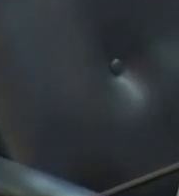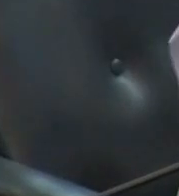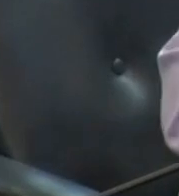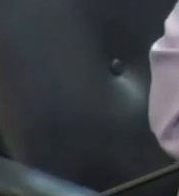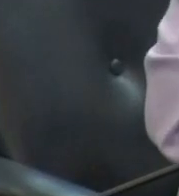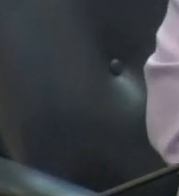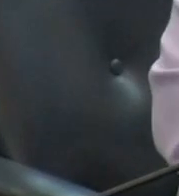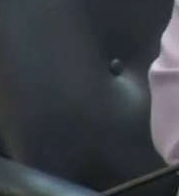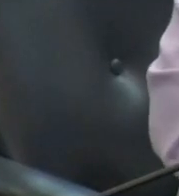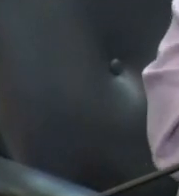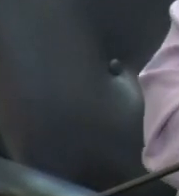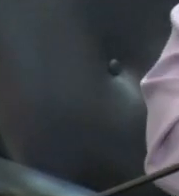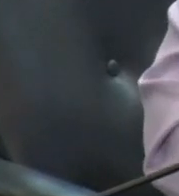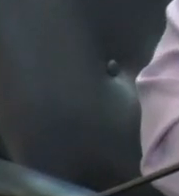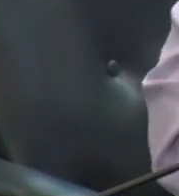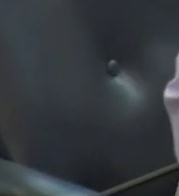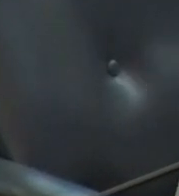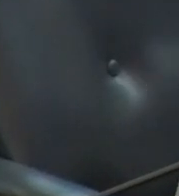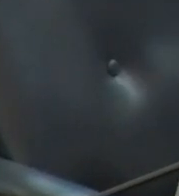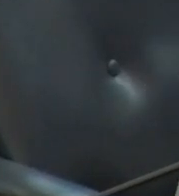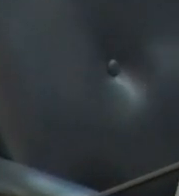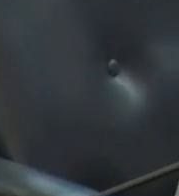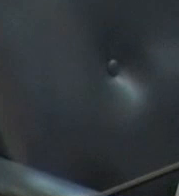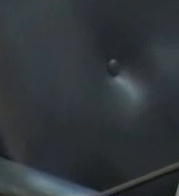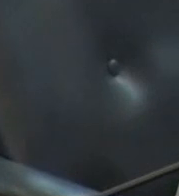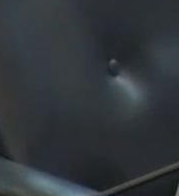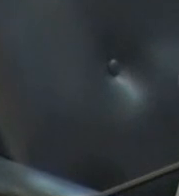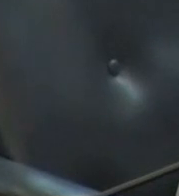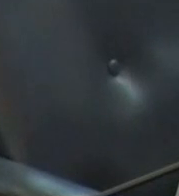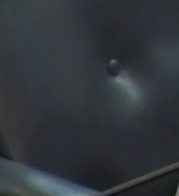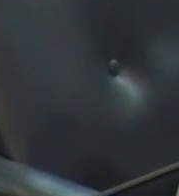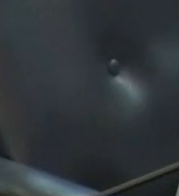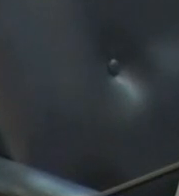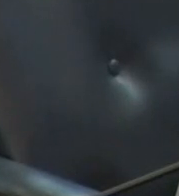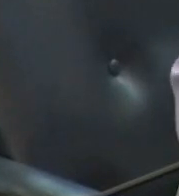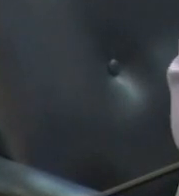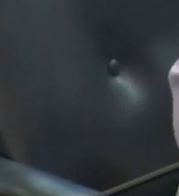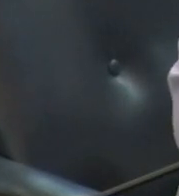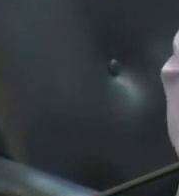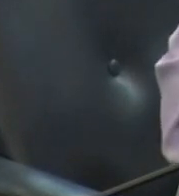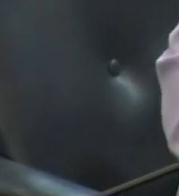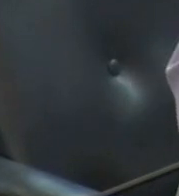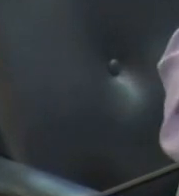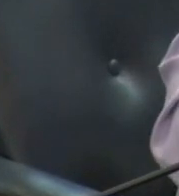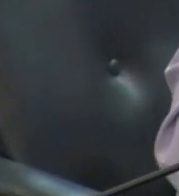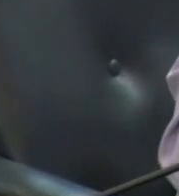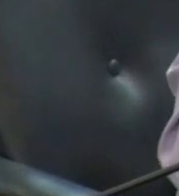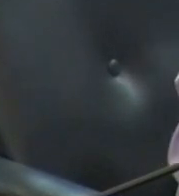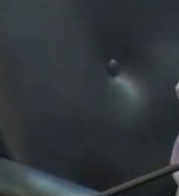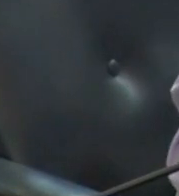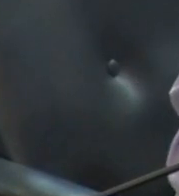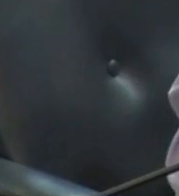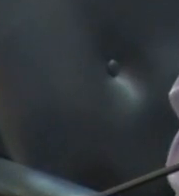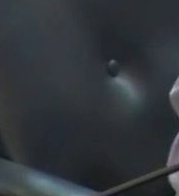de acuerdo con este diputado que me acaba de anteceder. Y por supuesto que esta es una decisión propia de votar o no